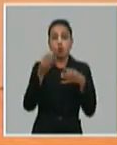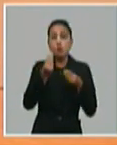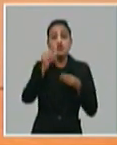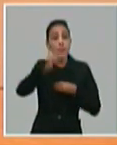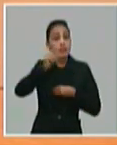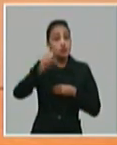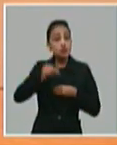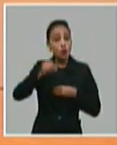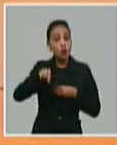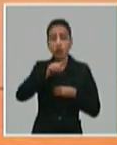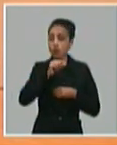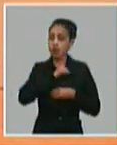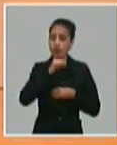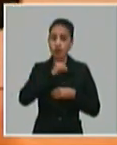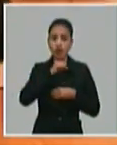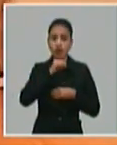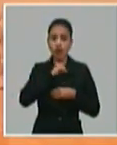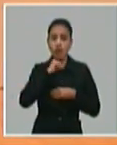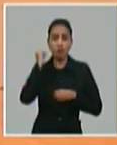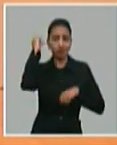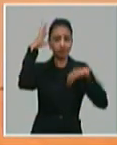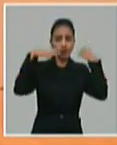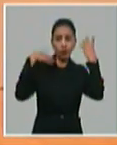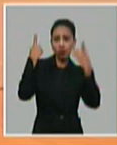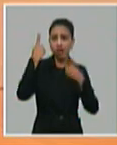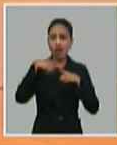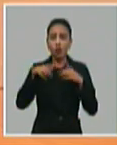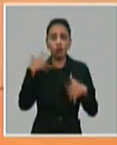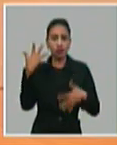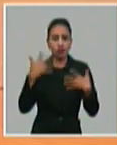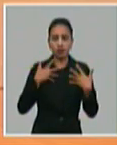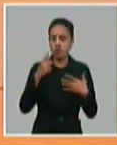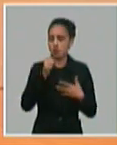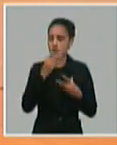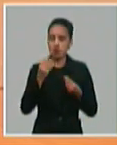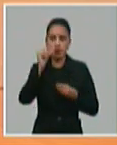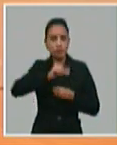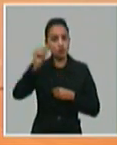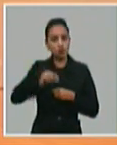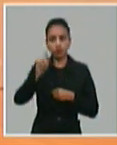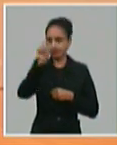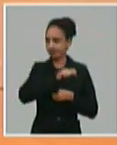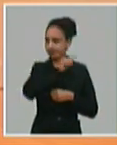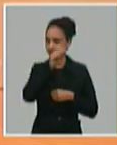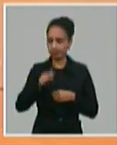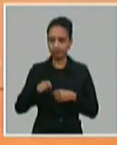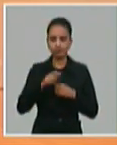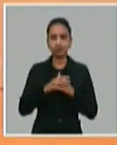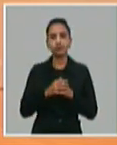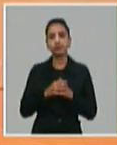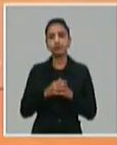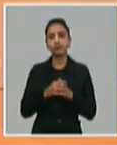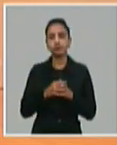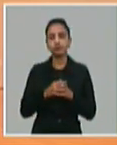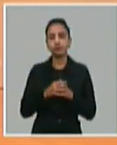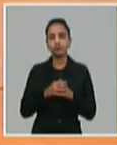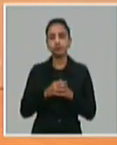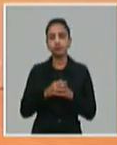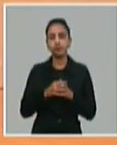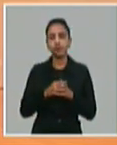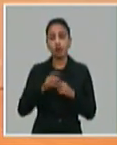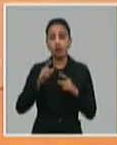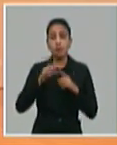actividades recreativas donde hay muchas personas. Hay el tema de la